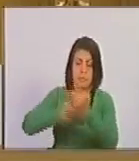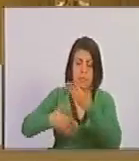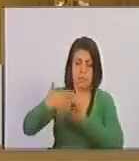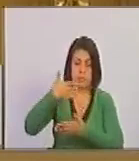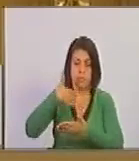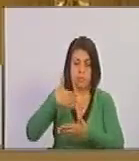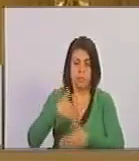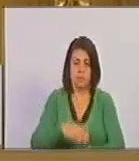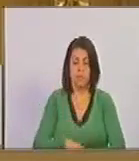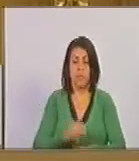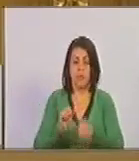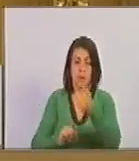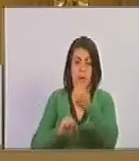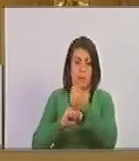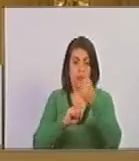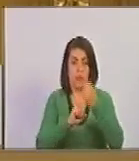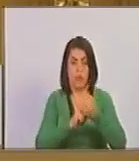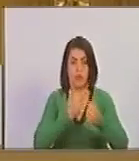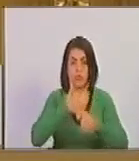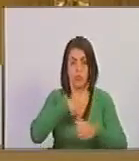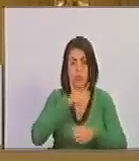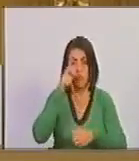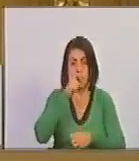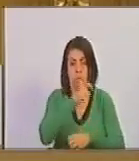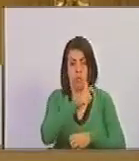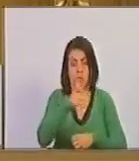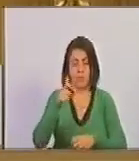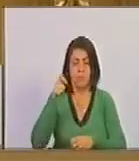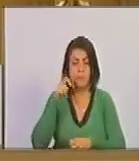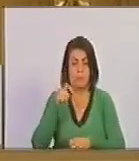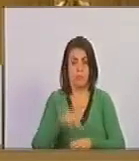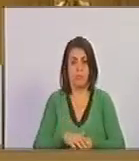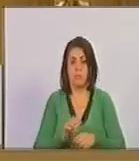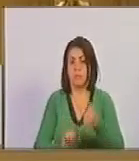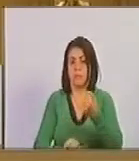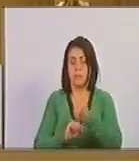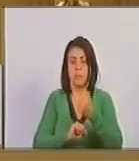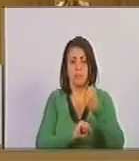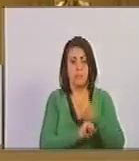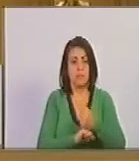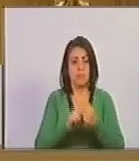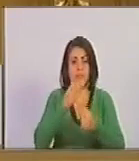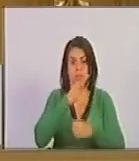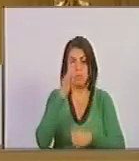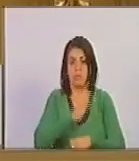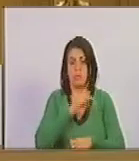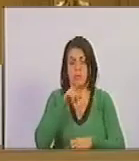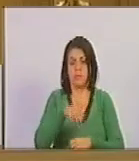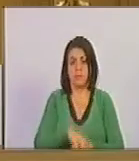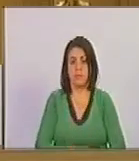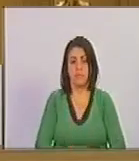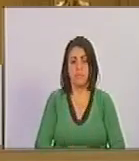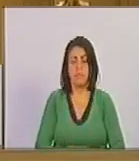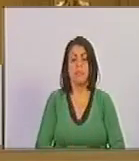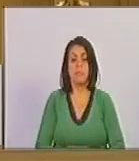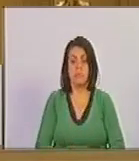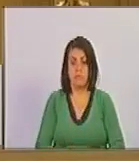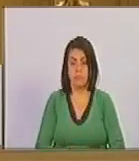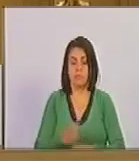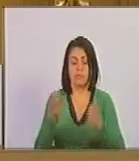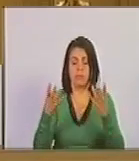el favor de nuestros pueblos sobre la base de una verdadera, franca